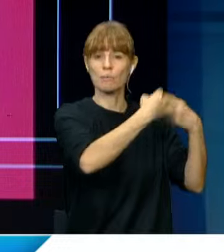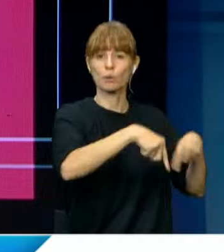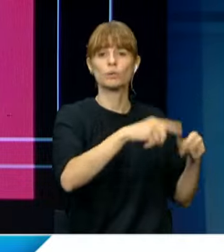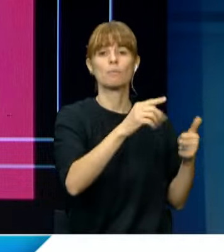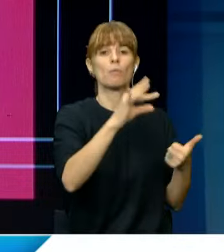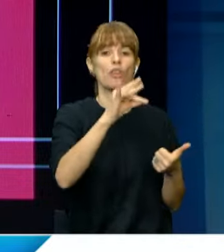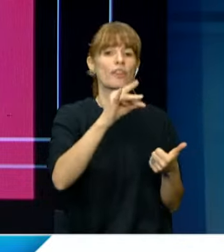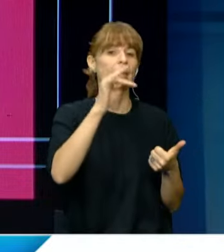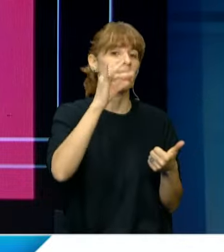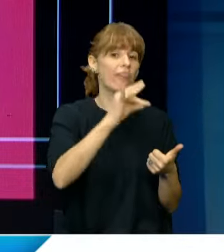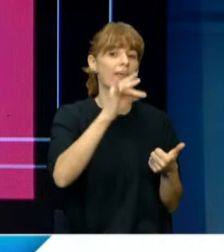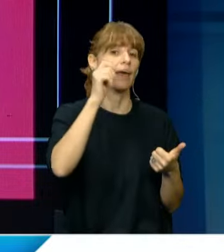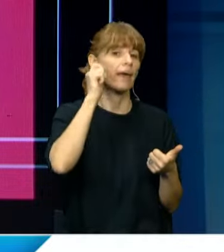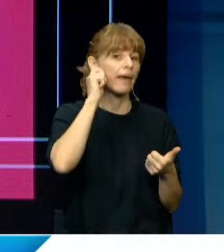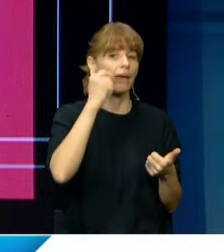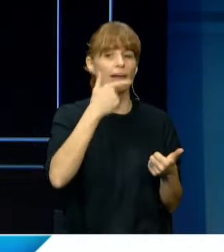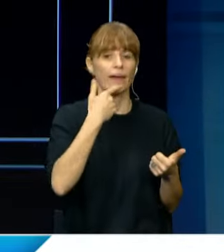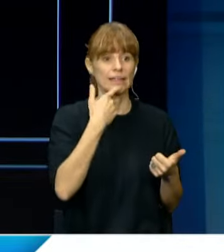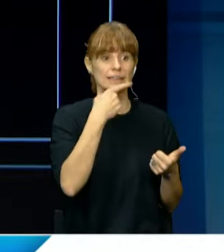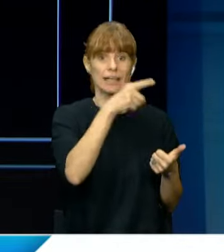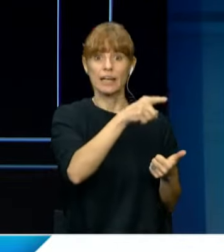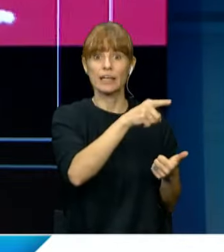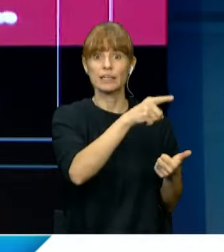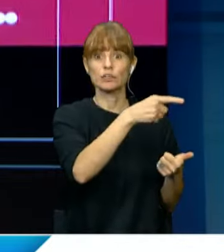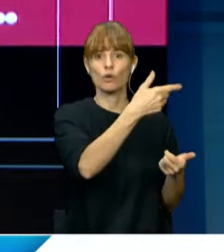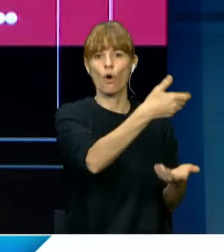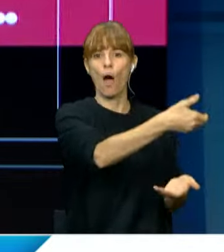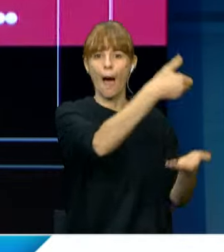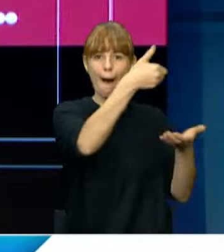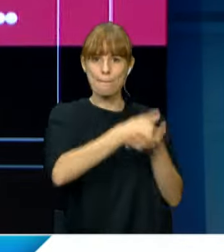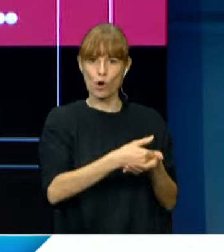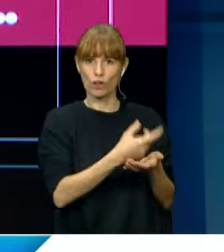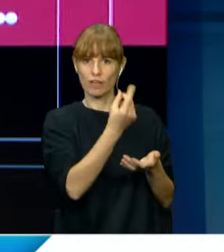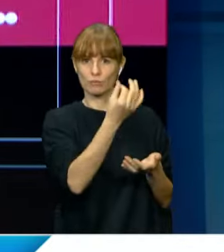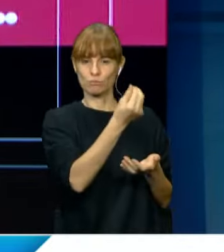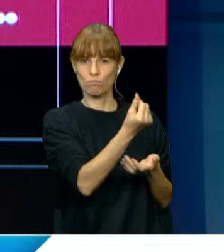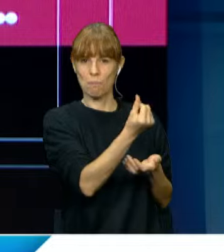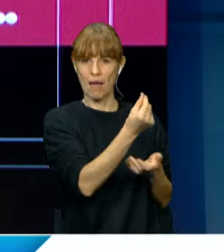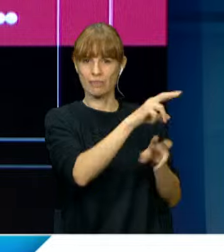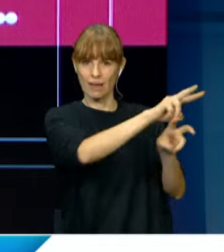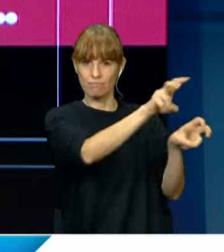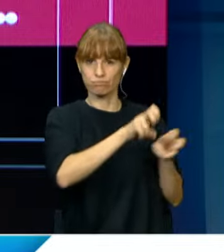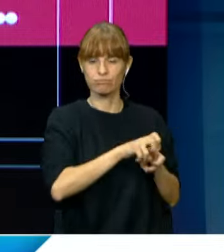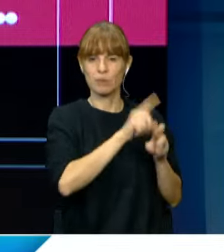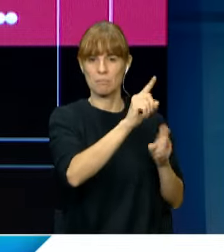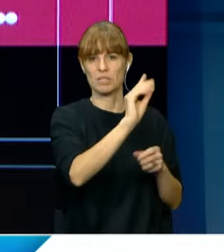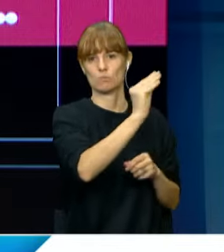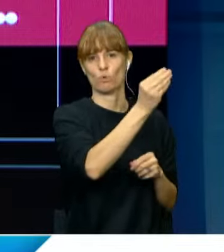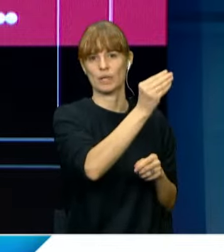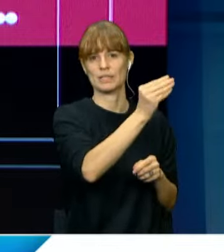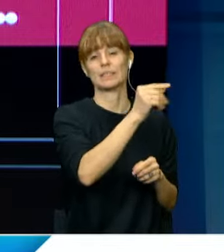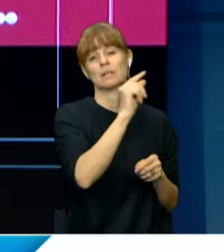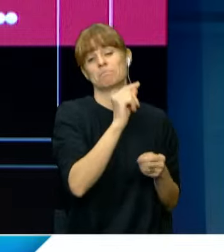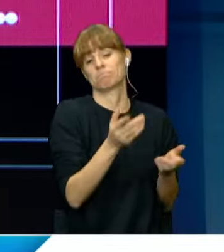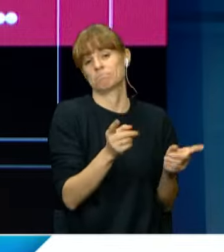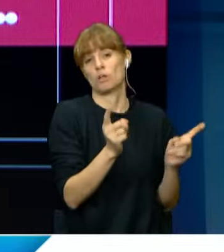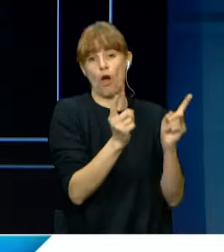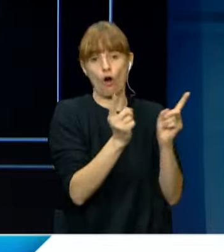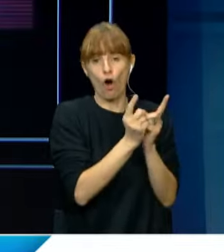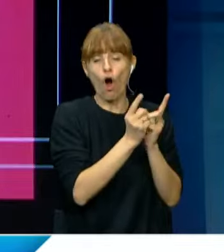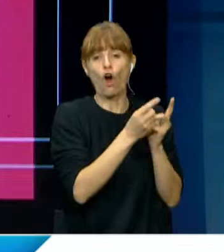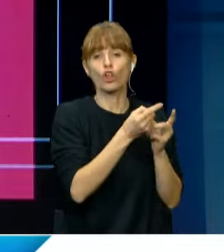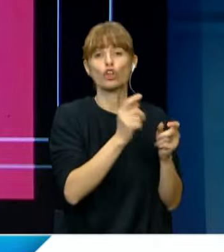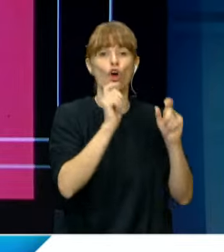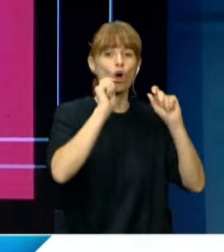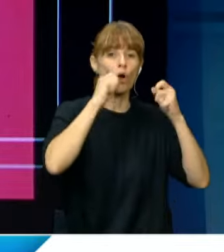DDGS, lo que contribuye a sus ingresos económicos. En resumen, el bioetanol de maíz está emergiendo